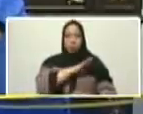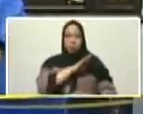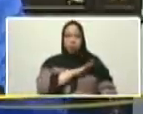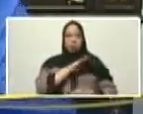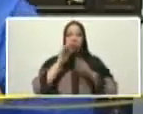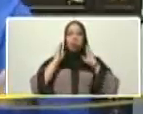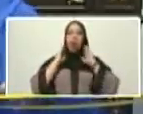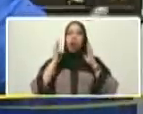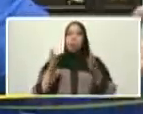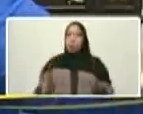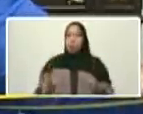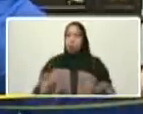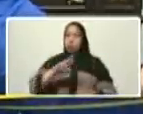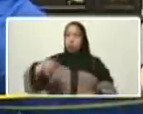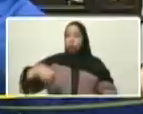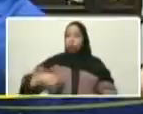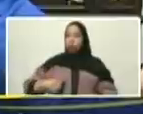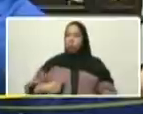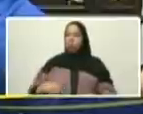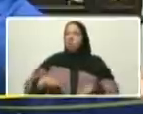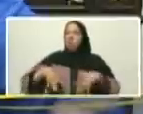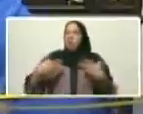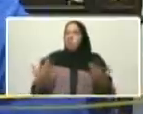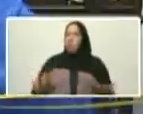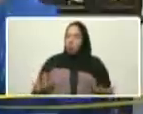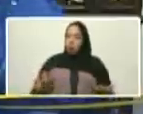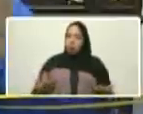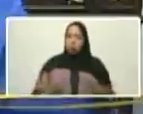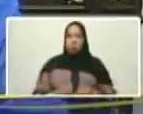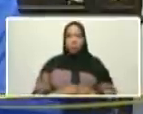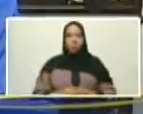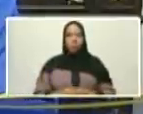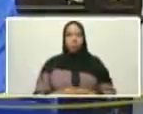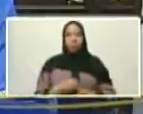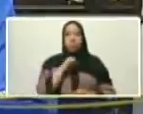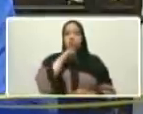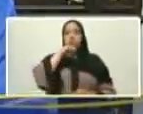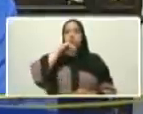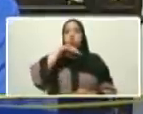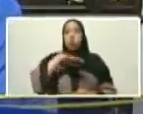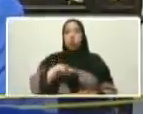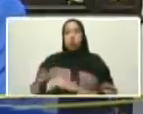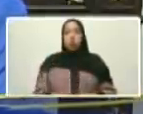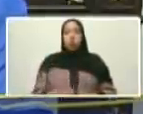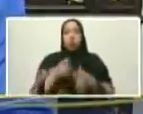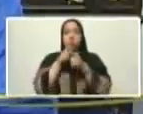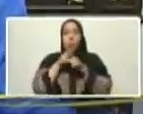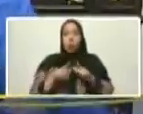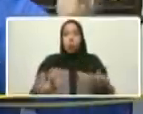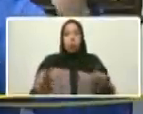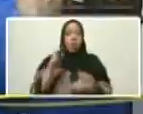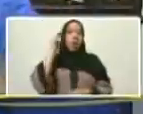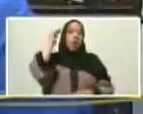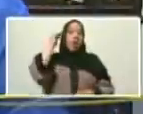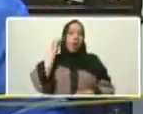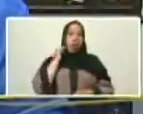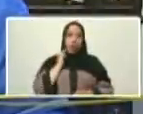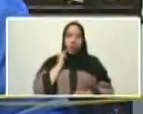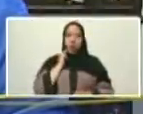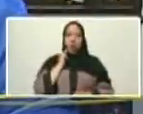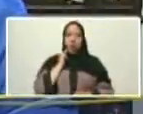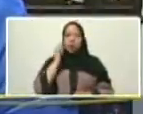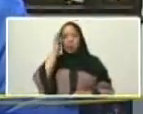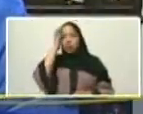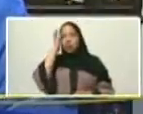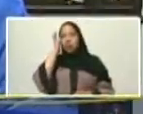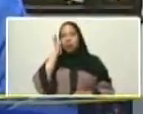y cuál es nuestro camino el camino histórico de los libertadores y cuál es nuestro camino